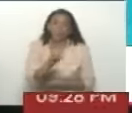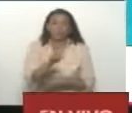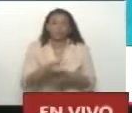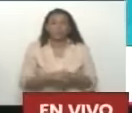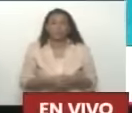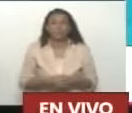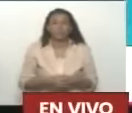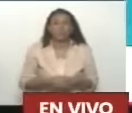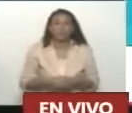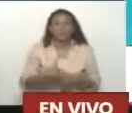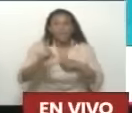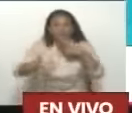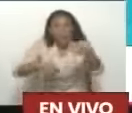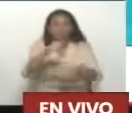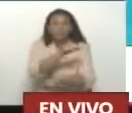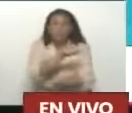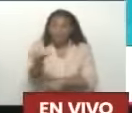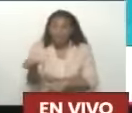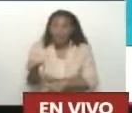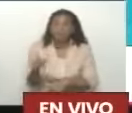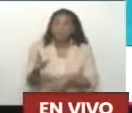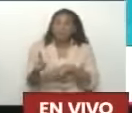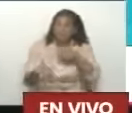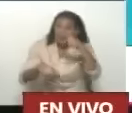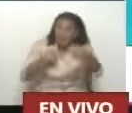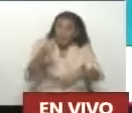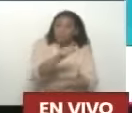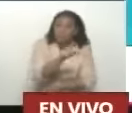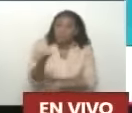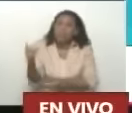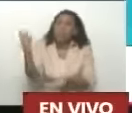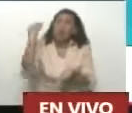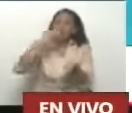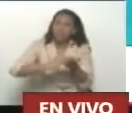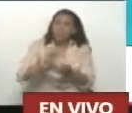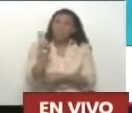la próxima semana ya debes estar acá, ¿verdad?